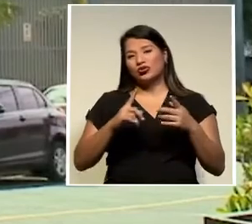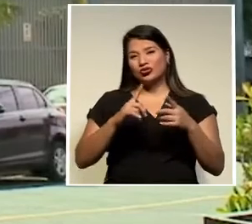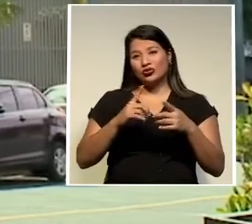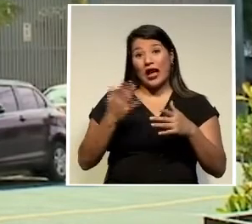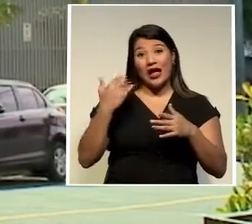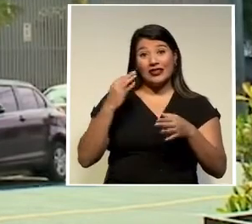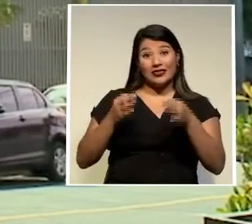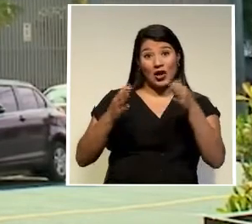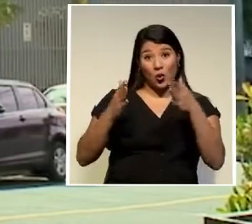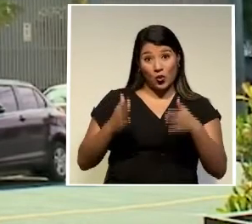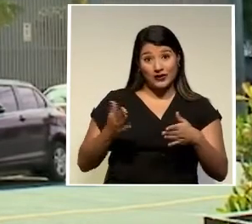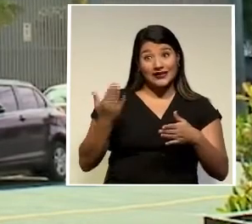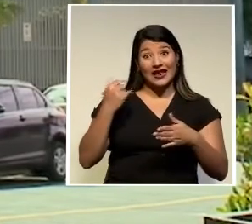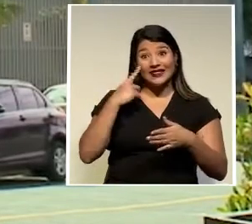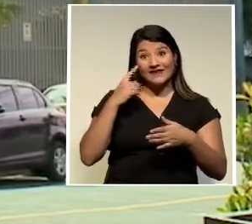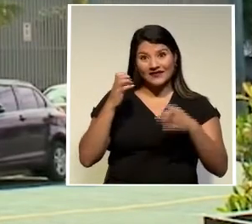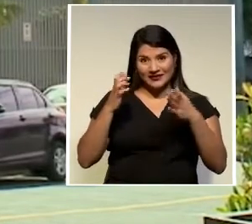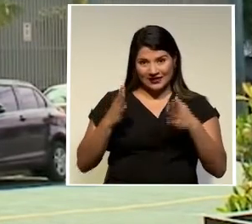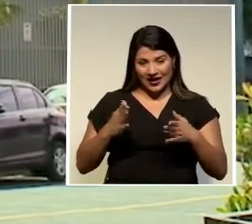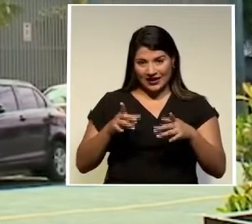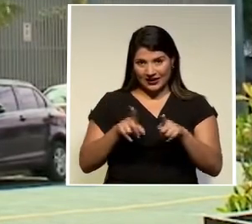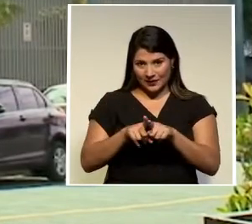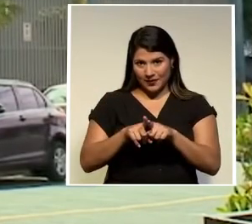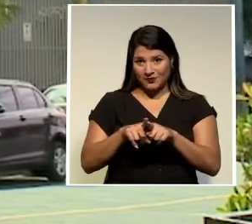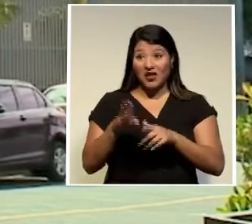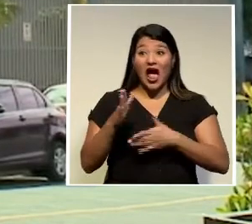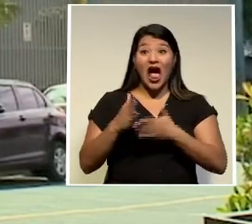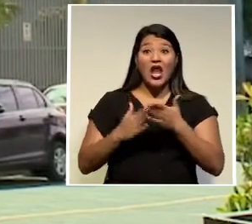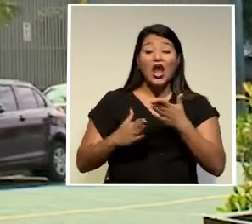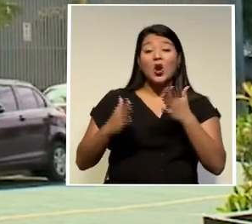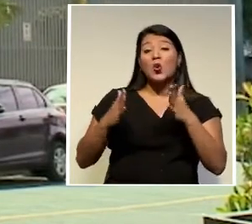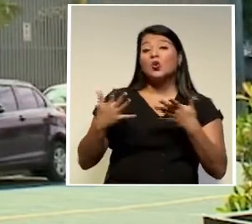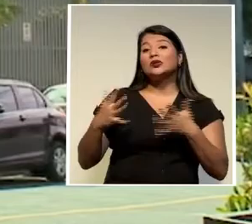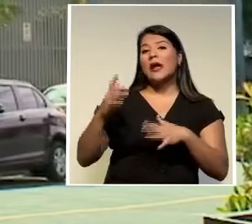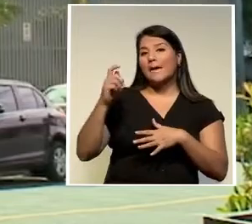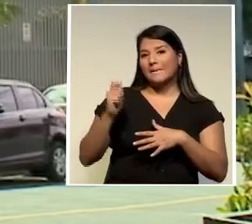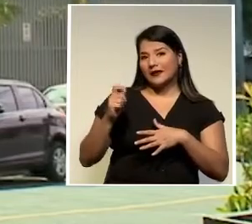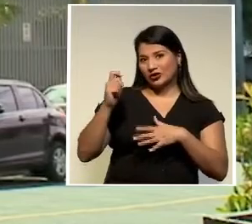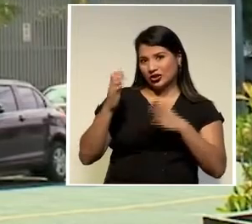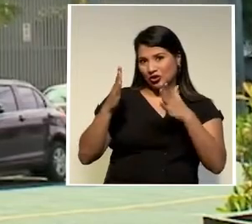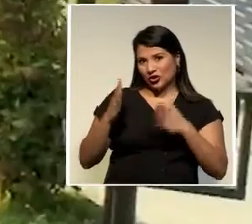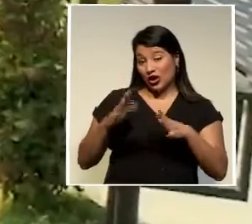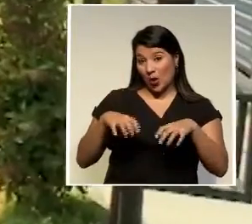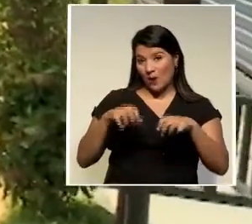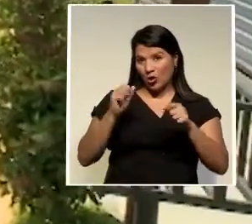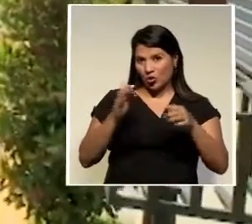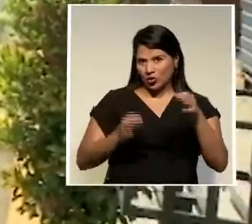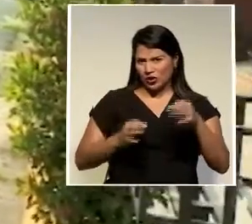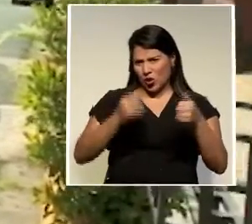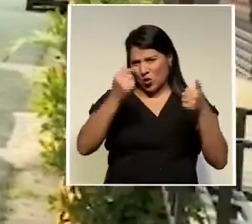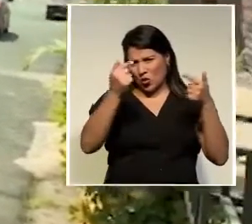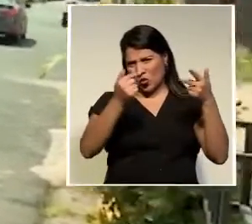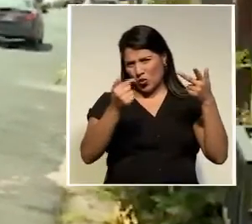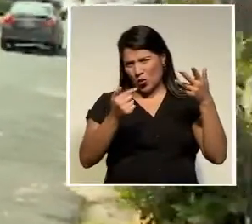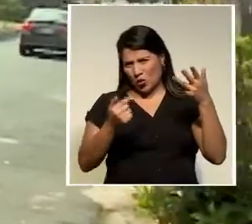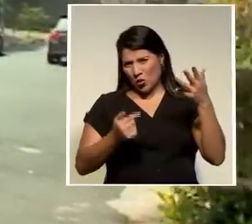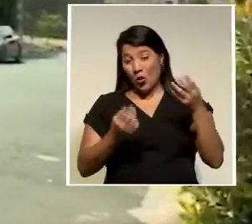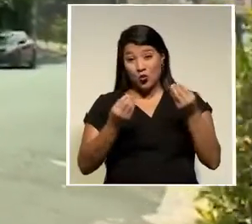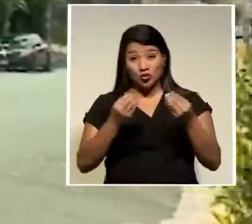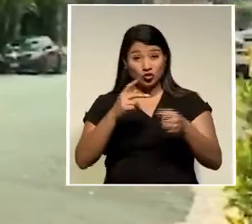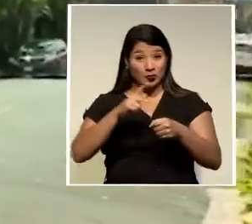ex jueces y ex fiscales algunos jubilados del poder judicial la nómina es amplia y estos son quienes